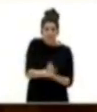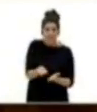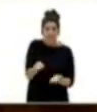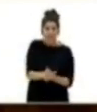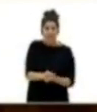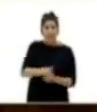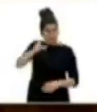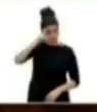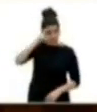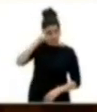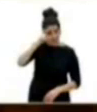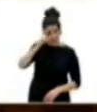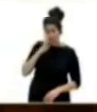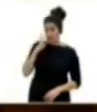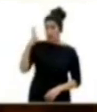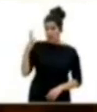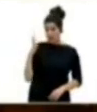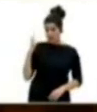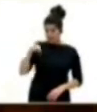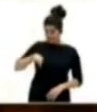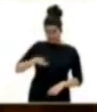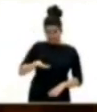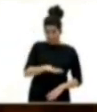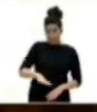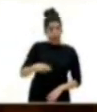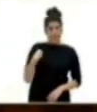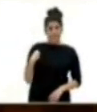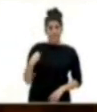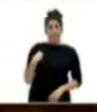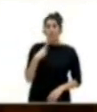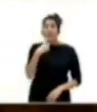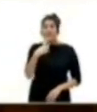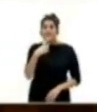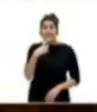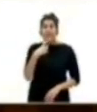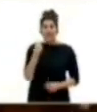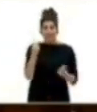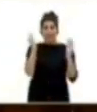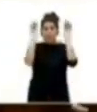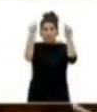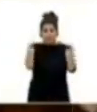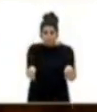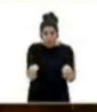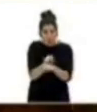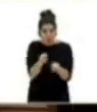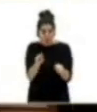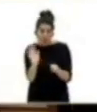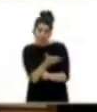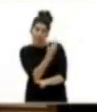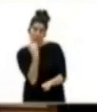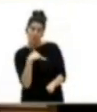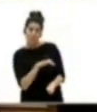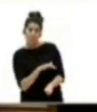Paulino Rivero, hace cuatro años, en este mismo lugar, afirmó que la crisis económica, lo peor, ya había pasado.